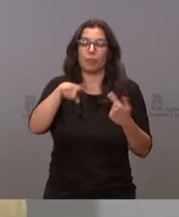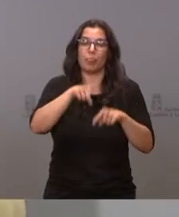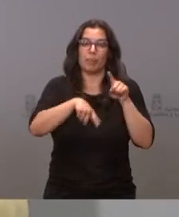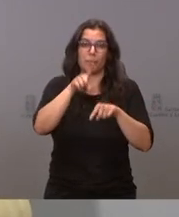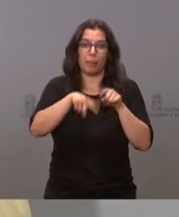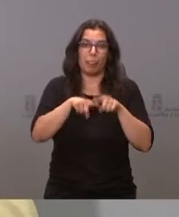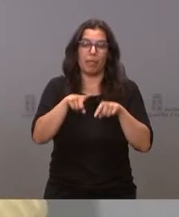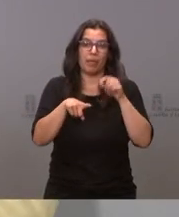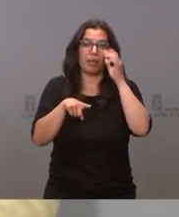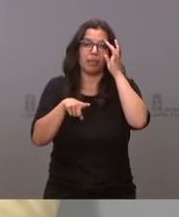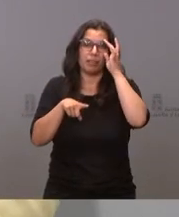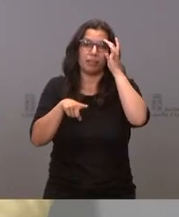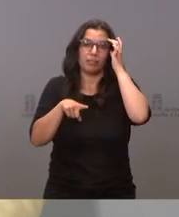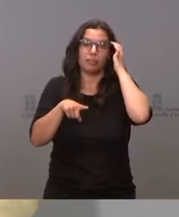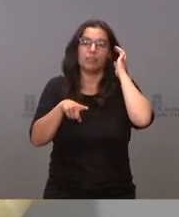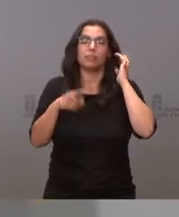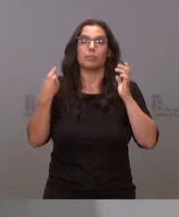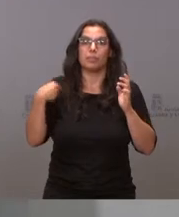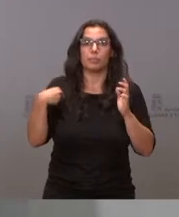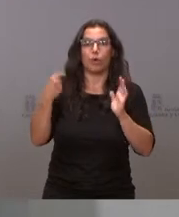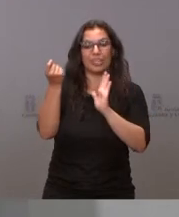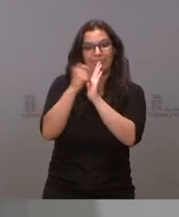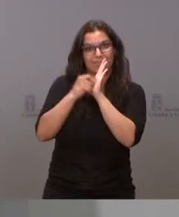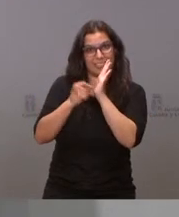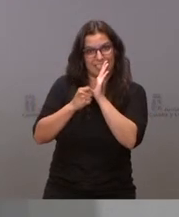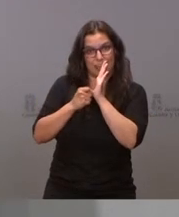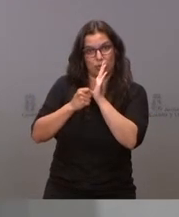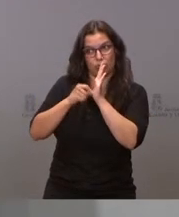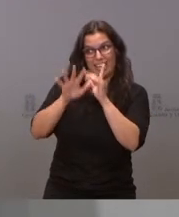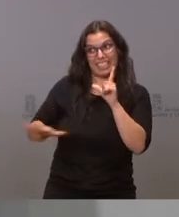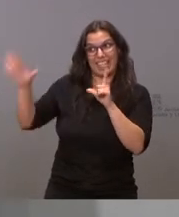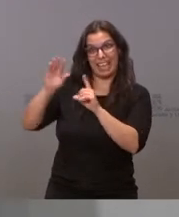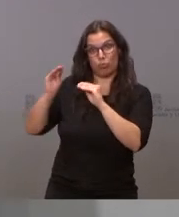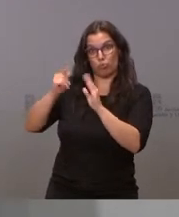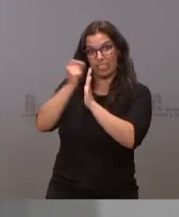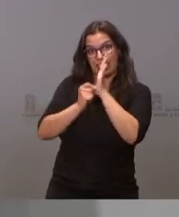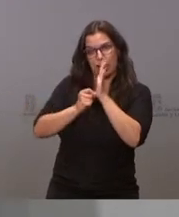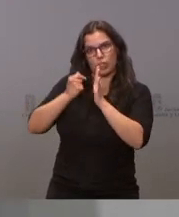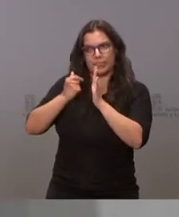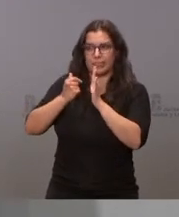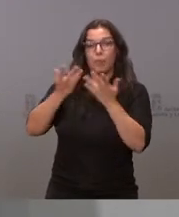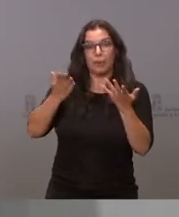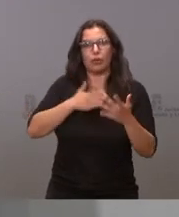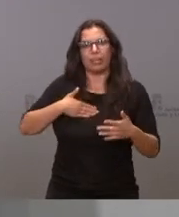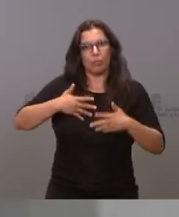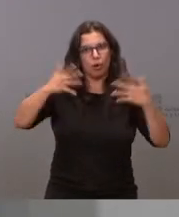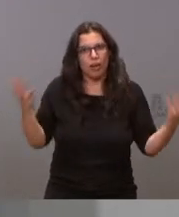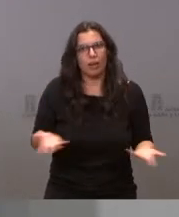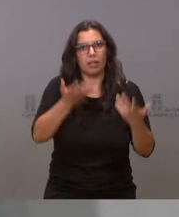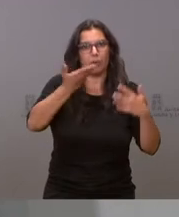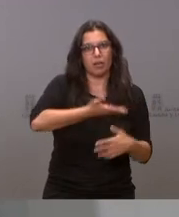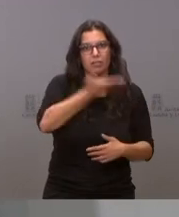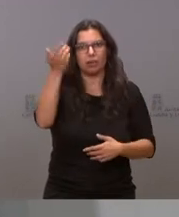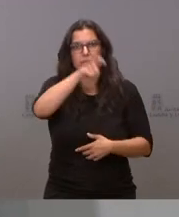las obligaciones que marca la ayuda estatal, pero queremos animar a todos los